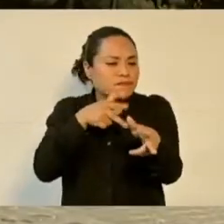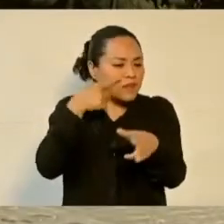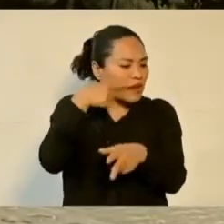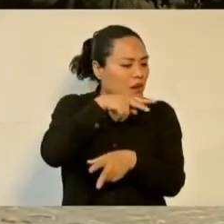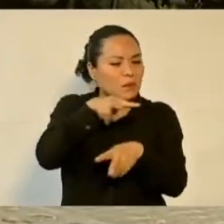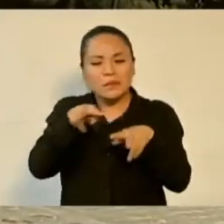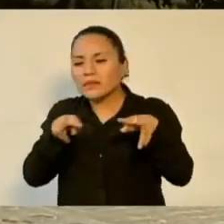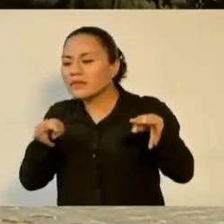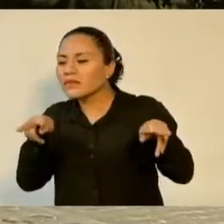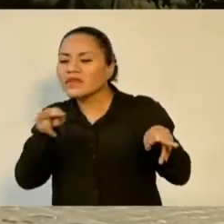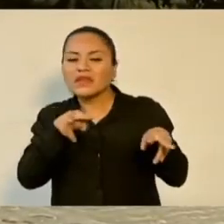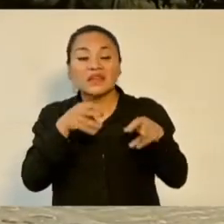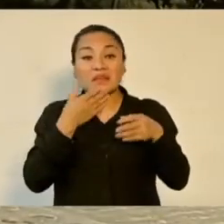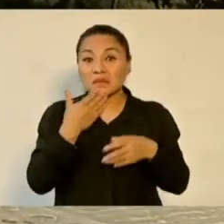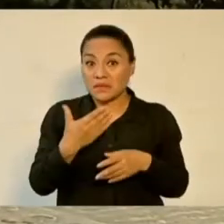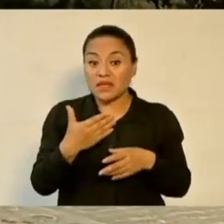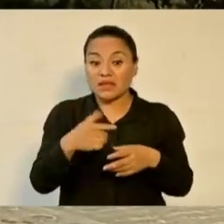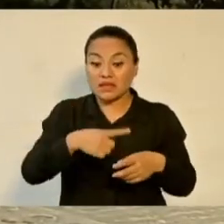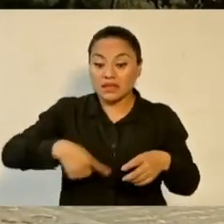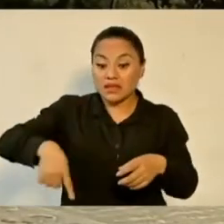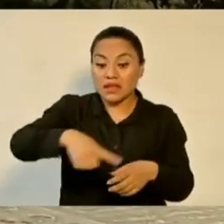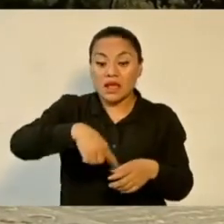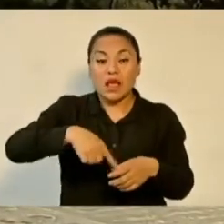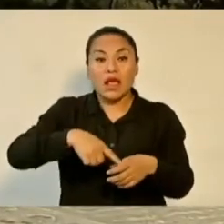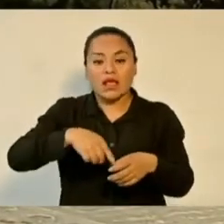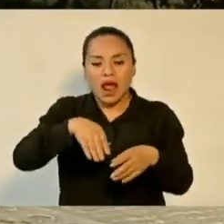alcantarillas, su drenaje,